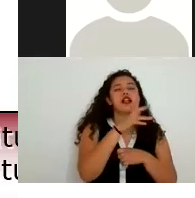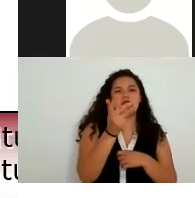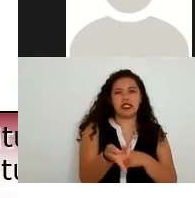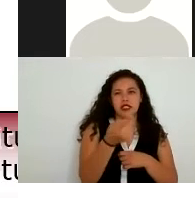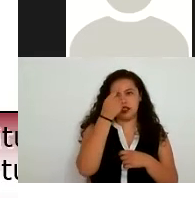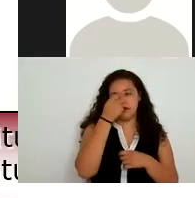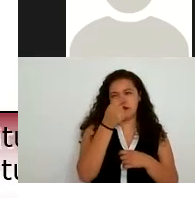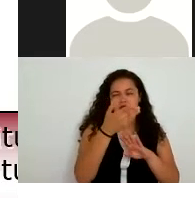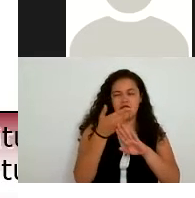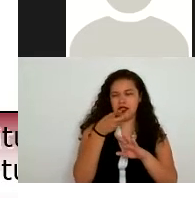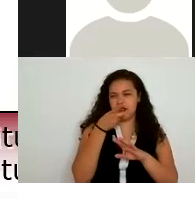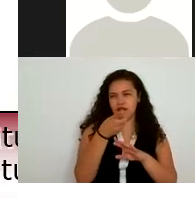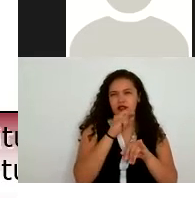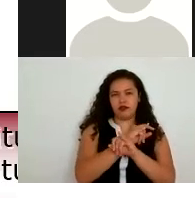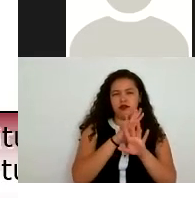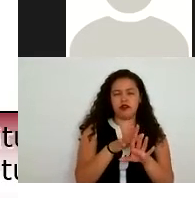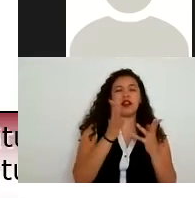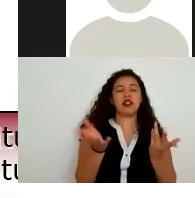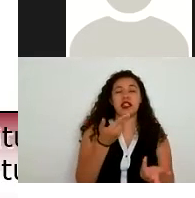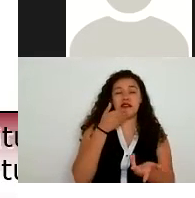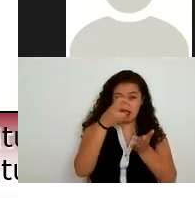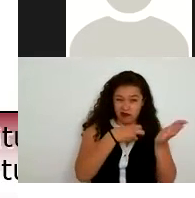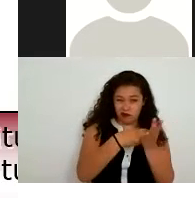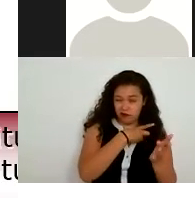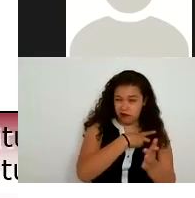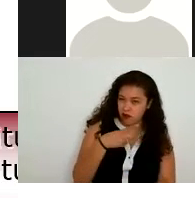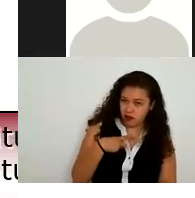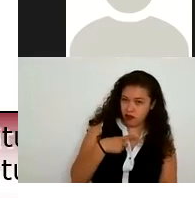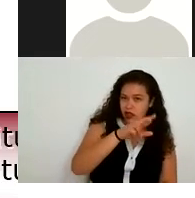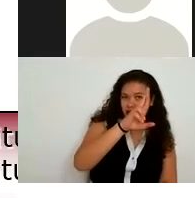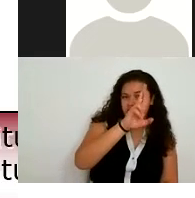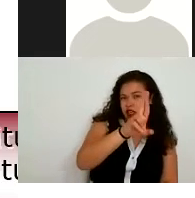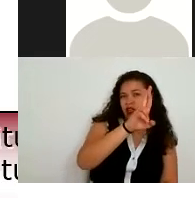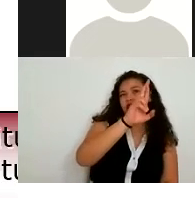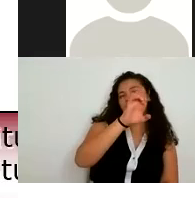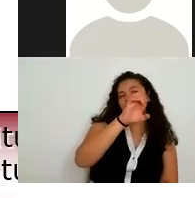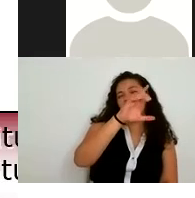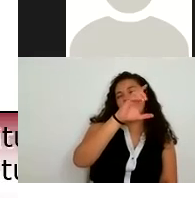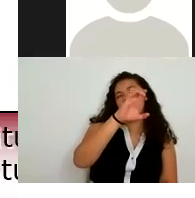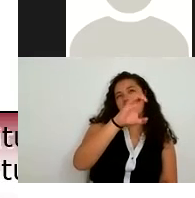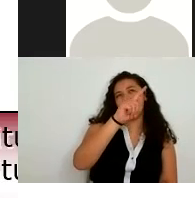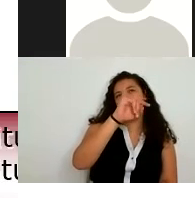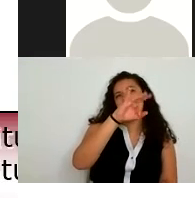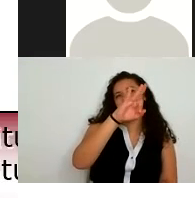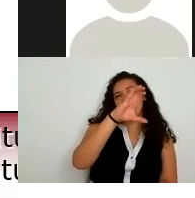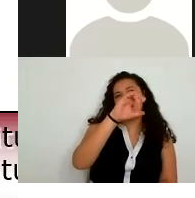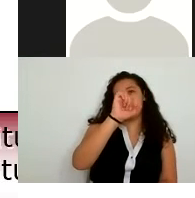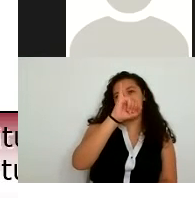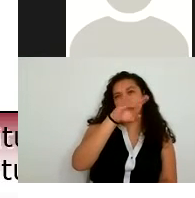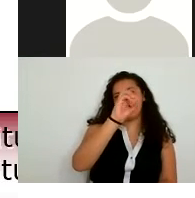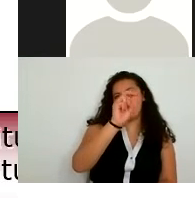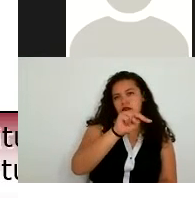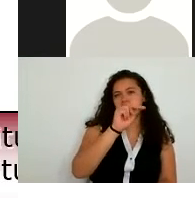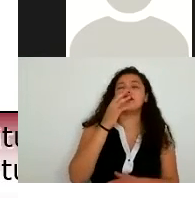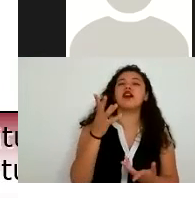momento que los datos no sean ya los correctos o sean inexactos o estén incompletos es que nosotros podemos solicitar que los corrijan o los